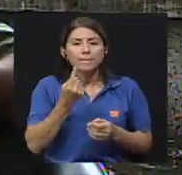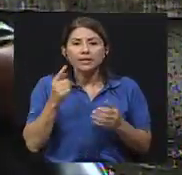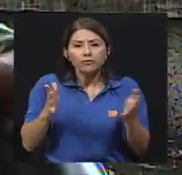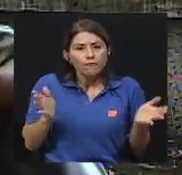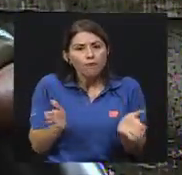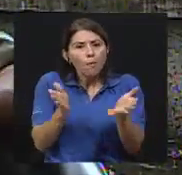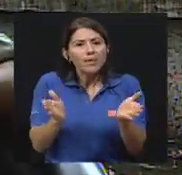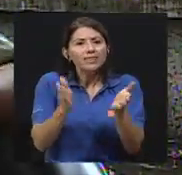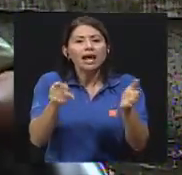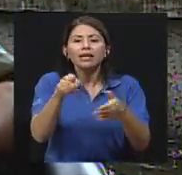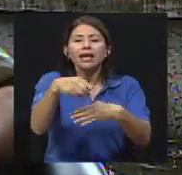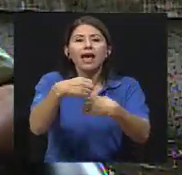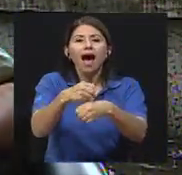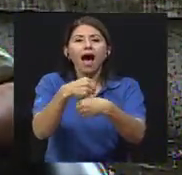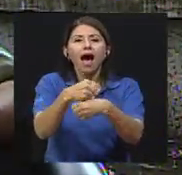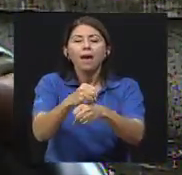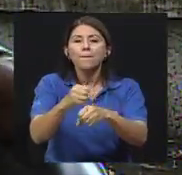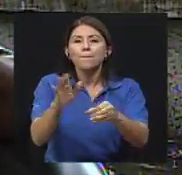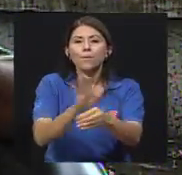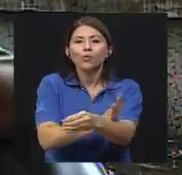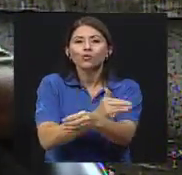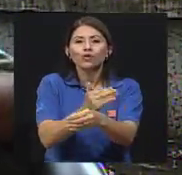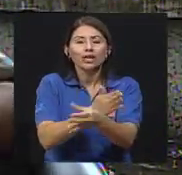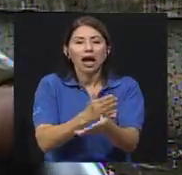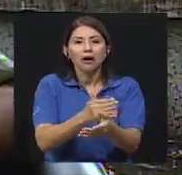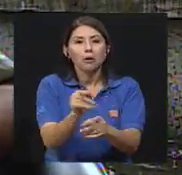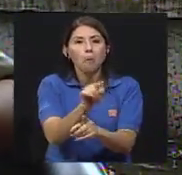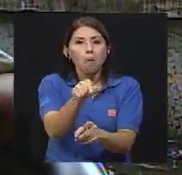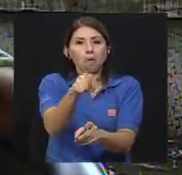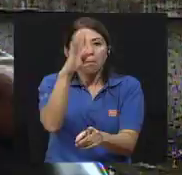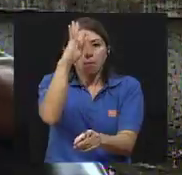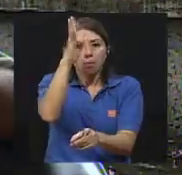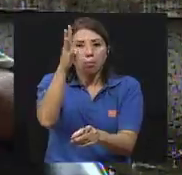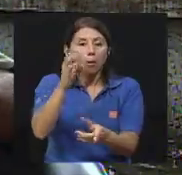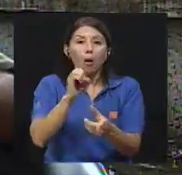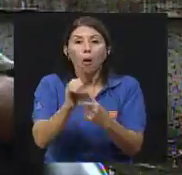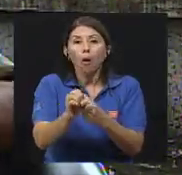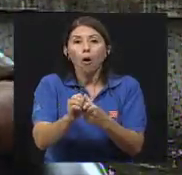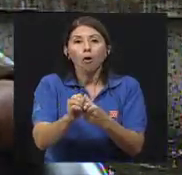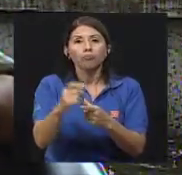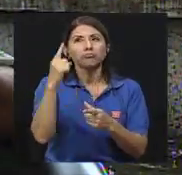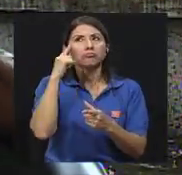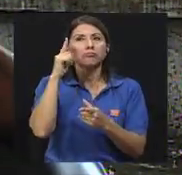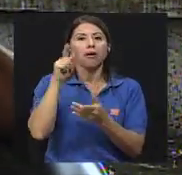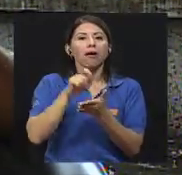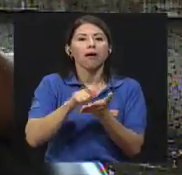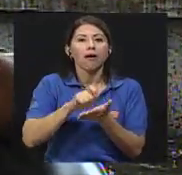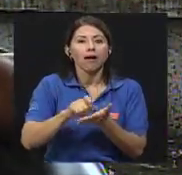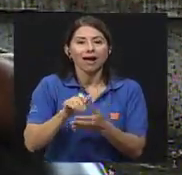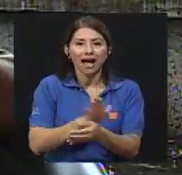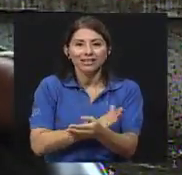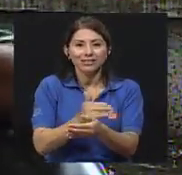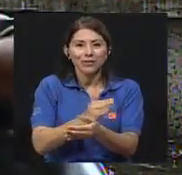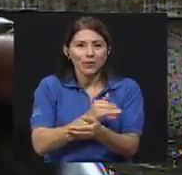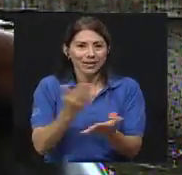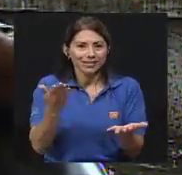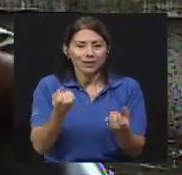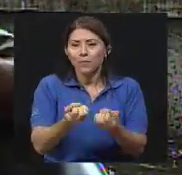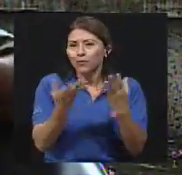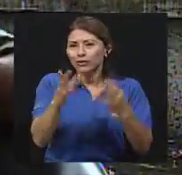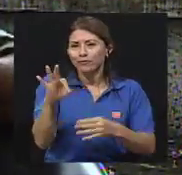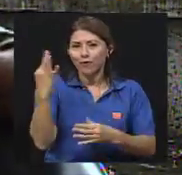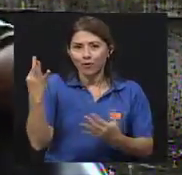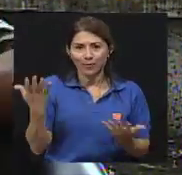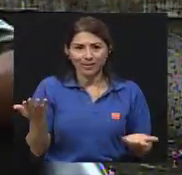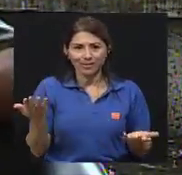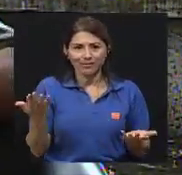ese hacer, ese hacer música, ya sea a manera de improvisación, ya sea a manera de creación de canciones, ya sea, bueno, de muchas